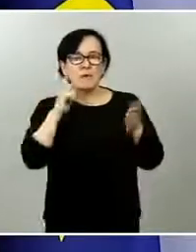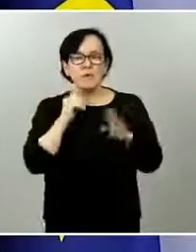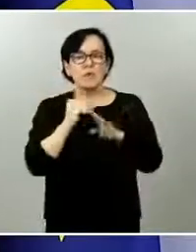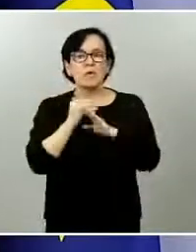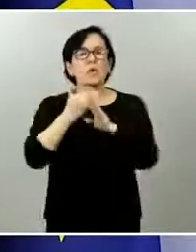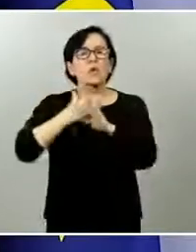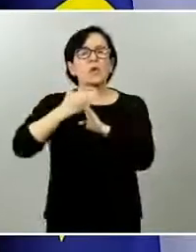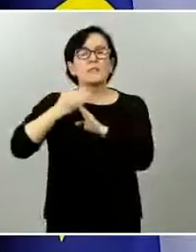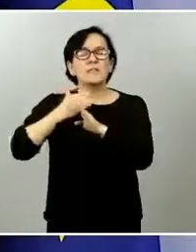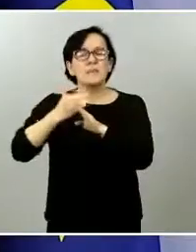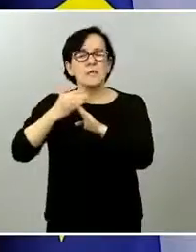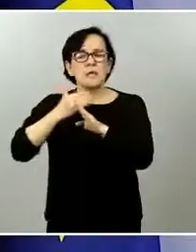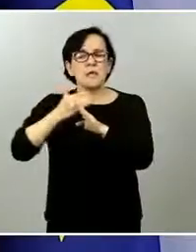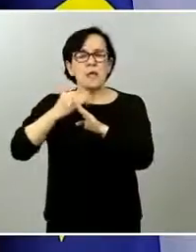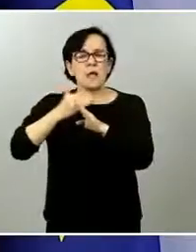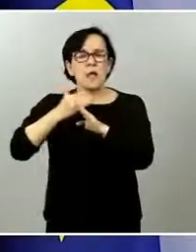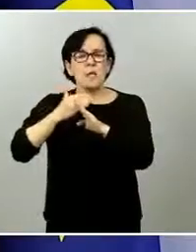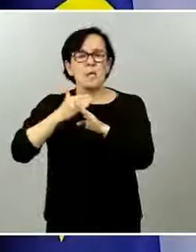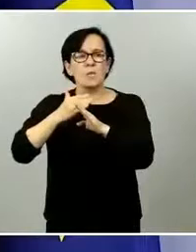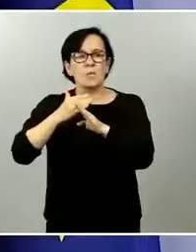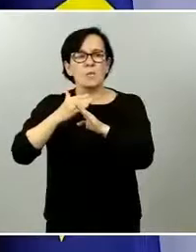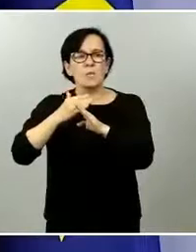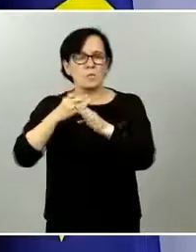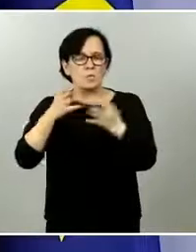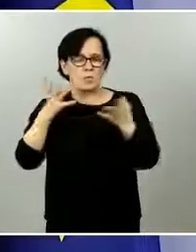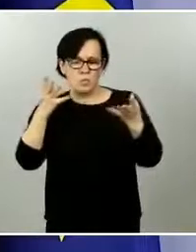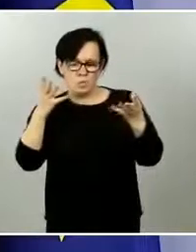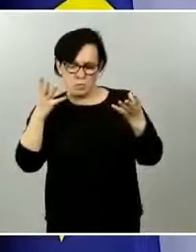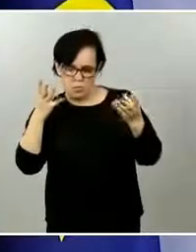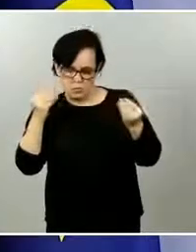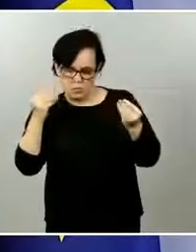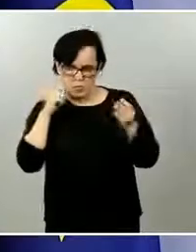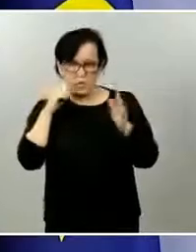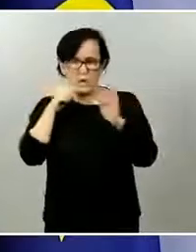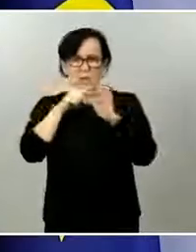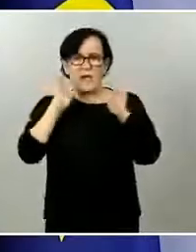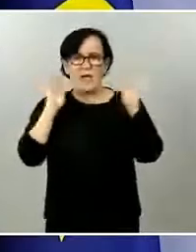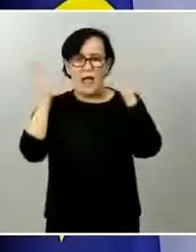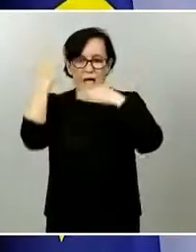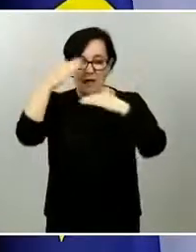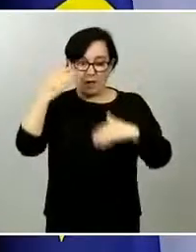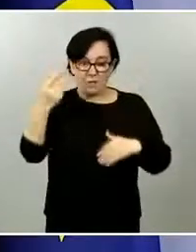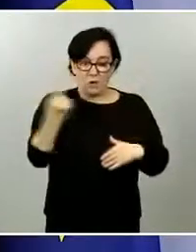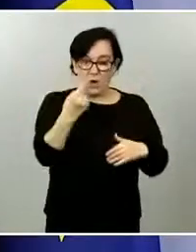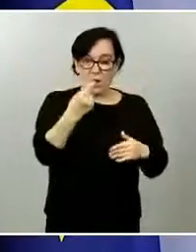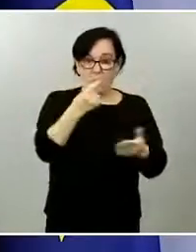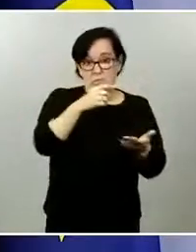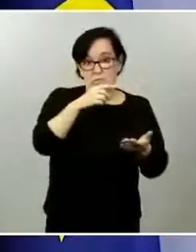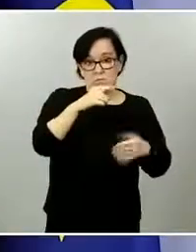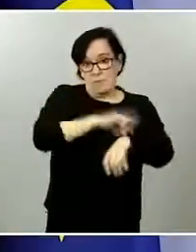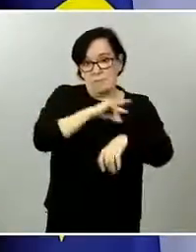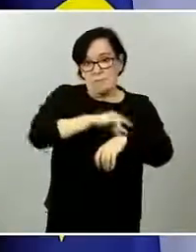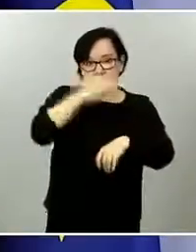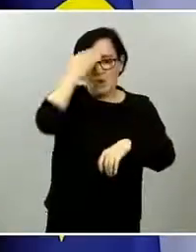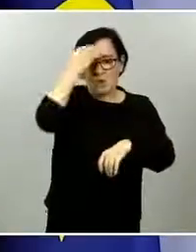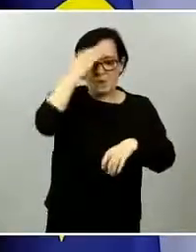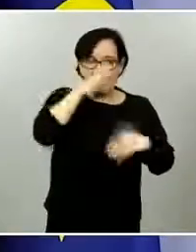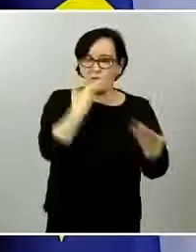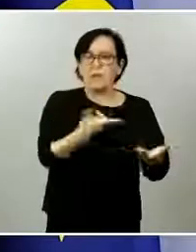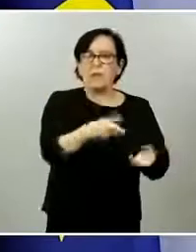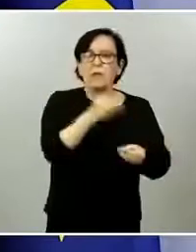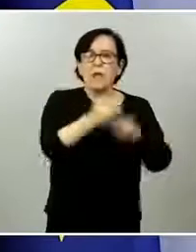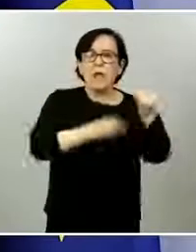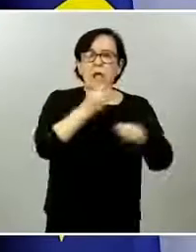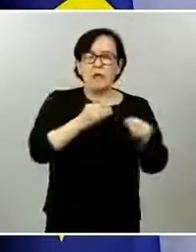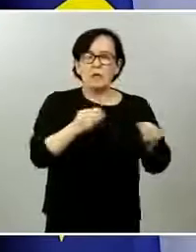autónomas claro que se está preparado para hacer esto de hecho si no se valorara que hay un suficiente nivel de despliegue